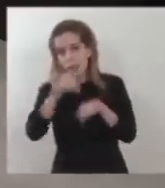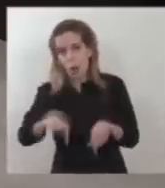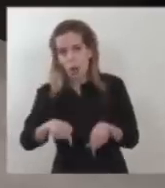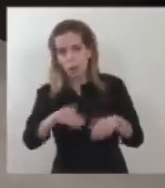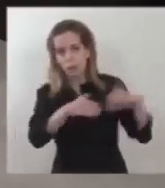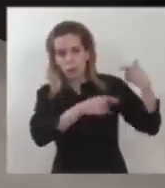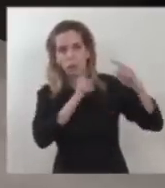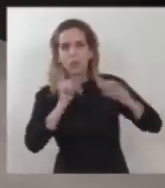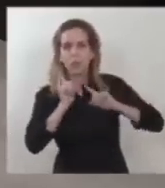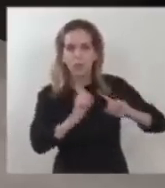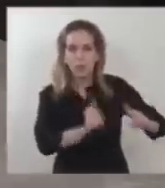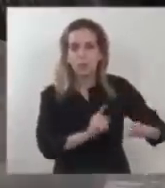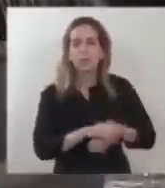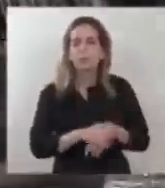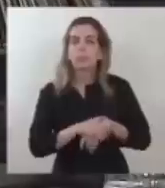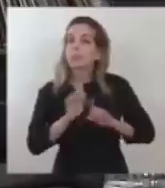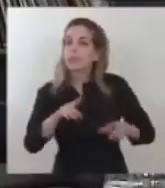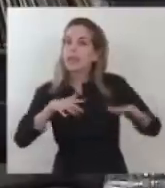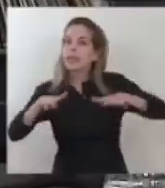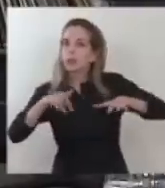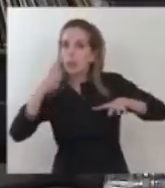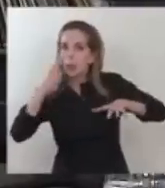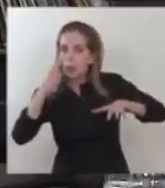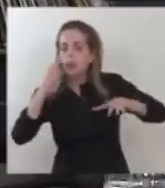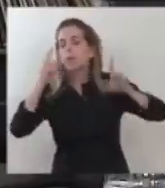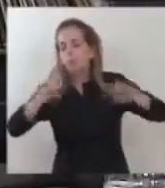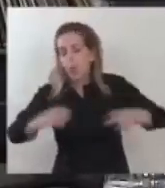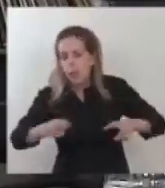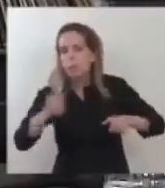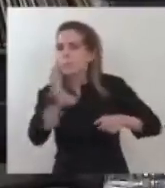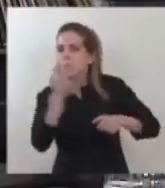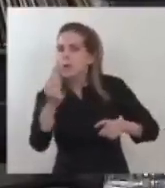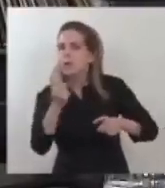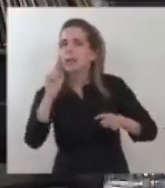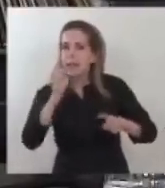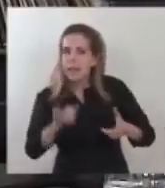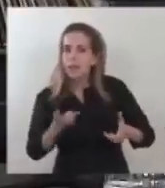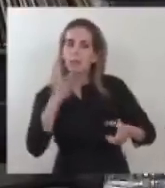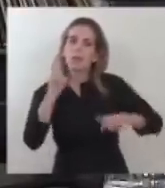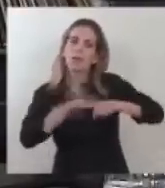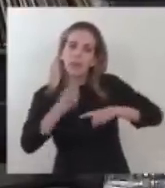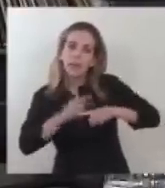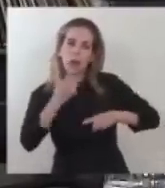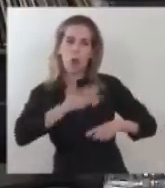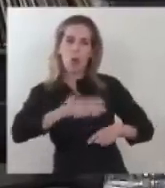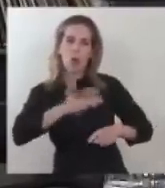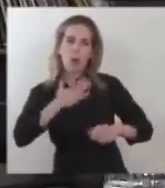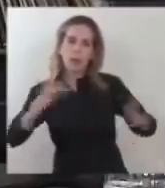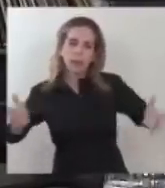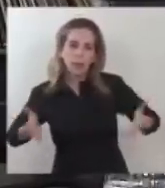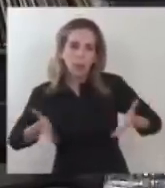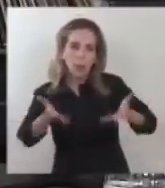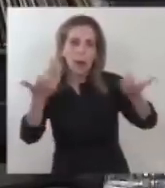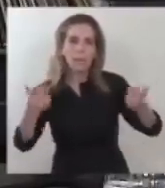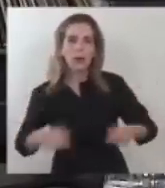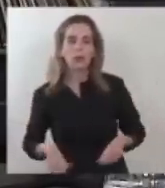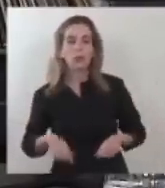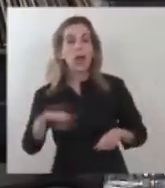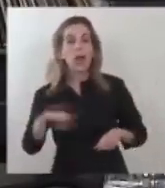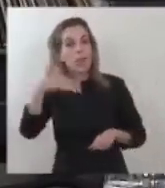En este contexto, celebremos, estemos muy contentos, estemos